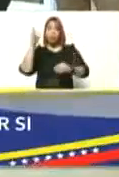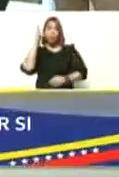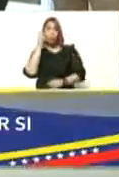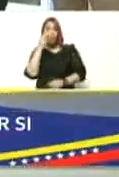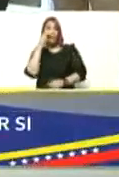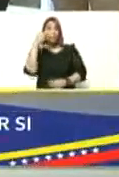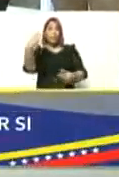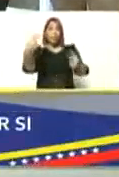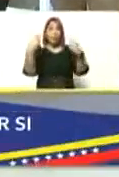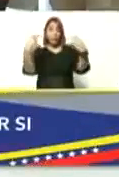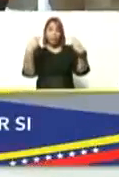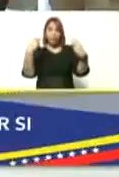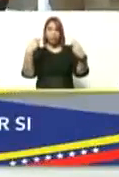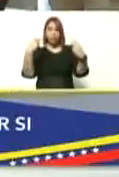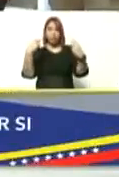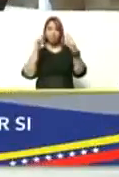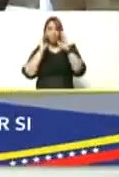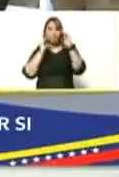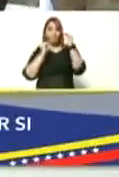atención